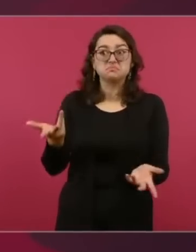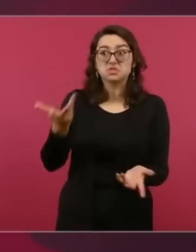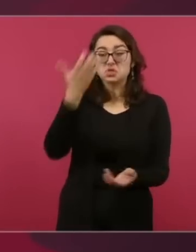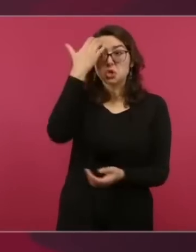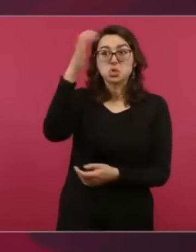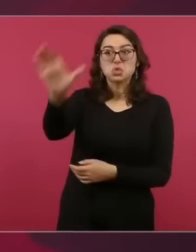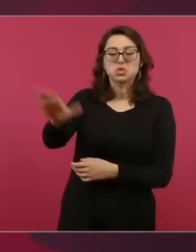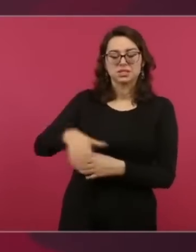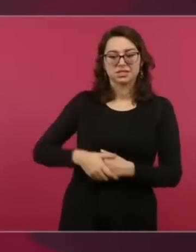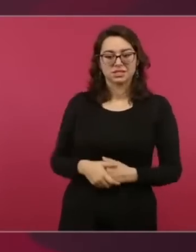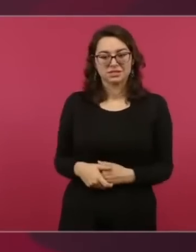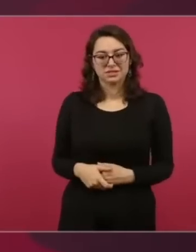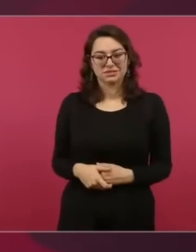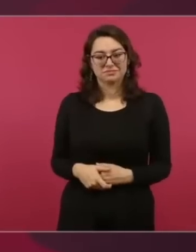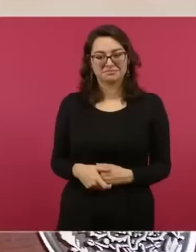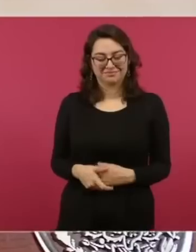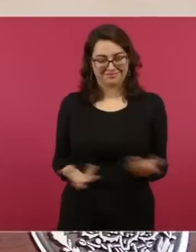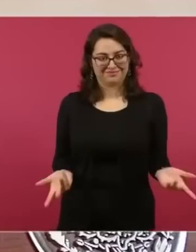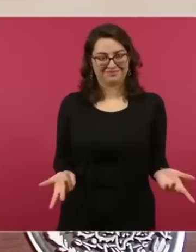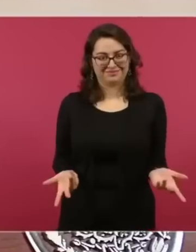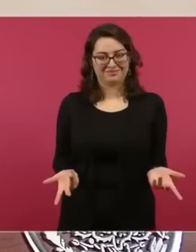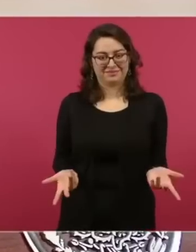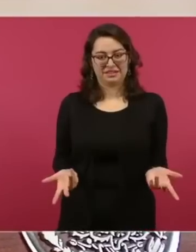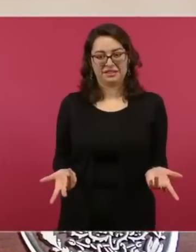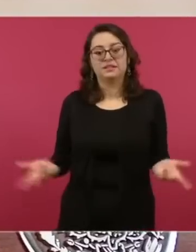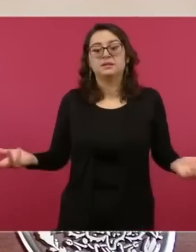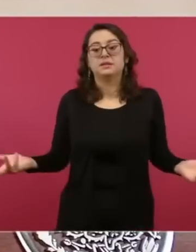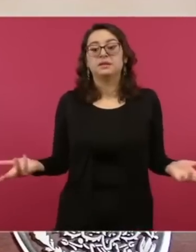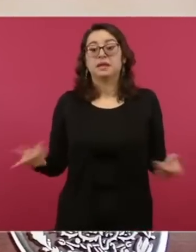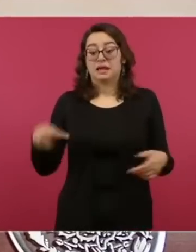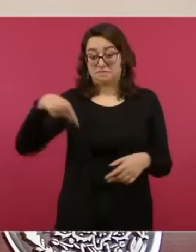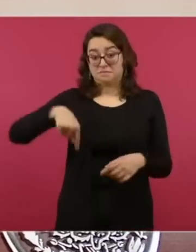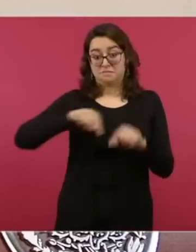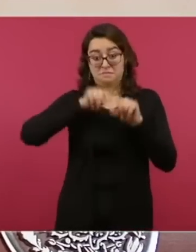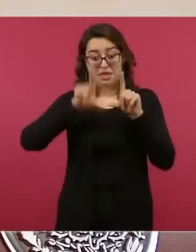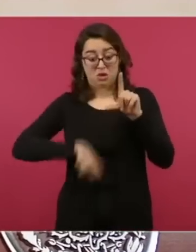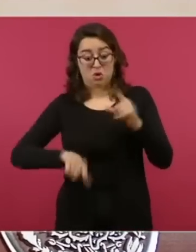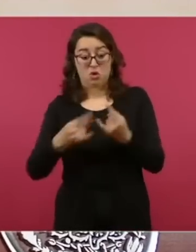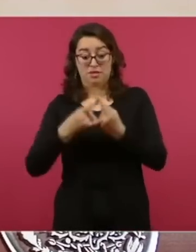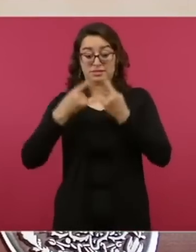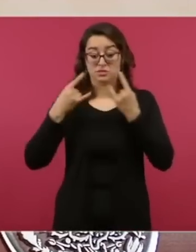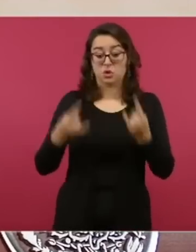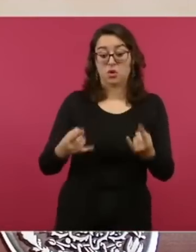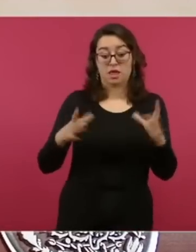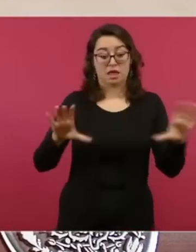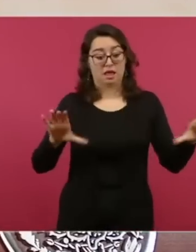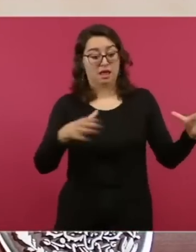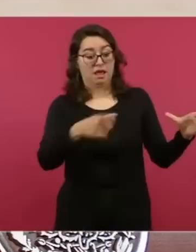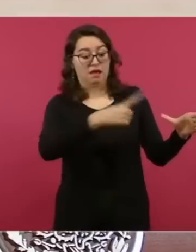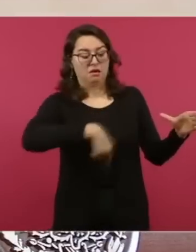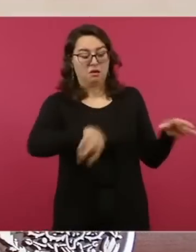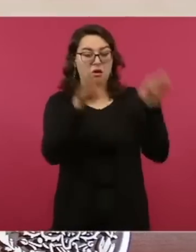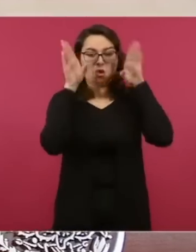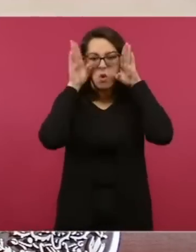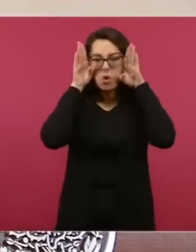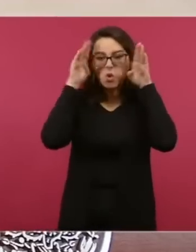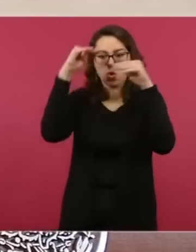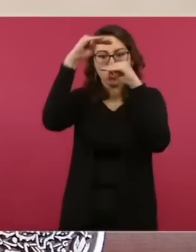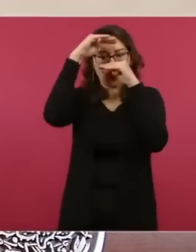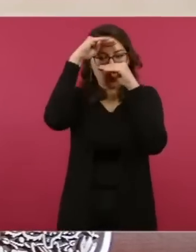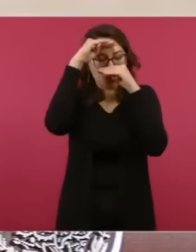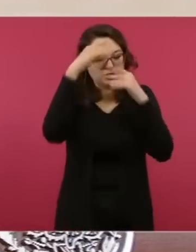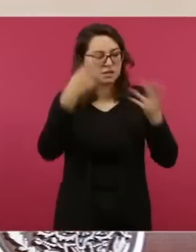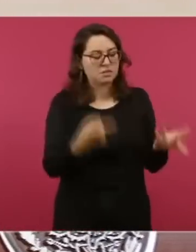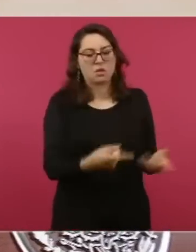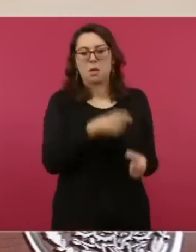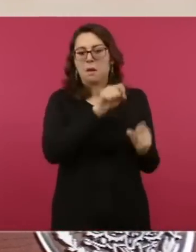El pensamiento conservador siempre ha existido, ni cuando triunfa la